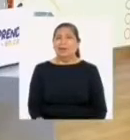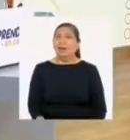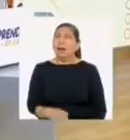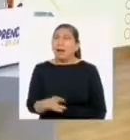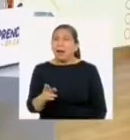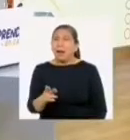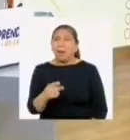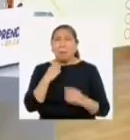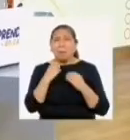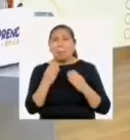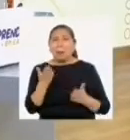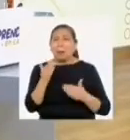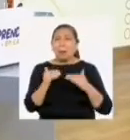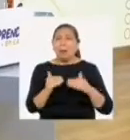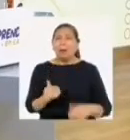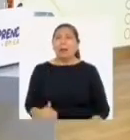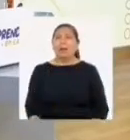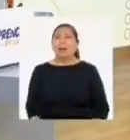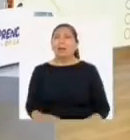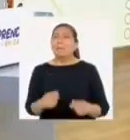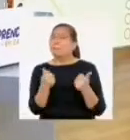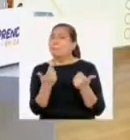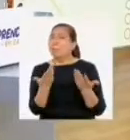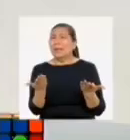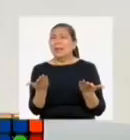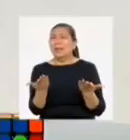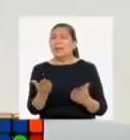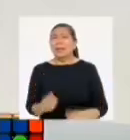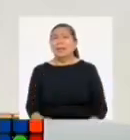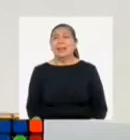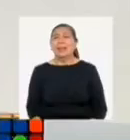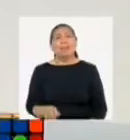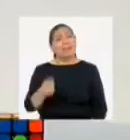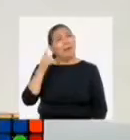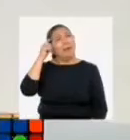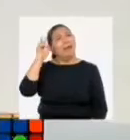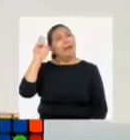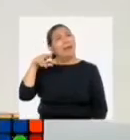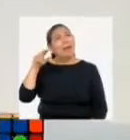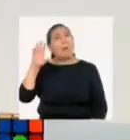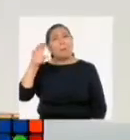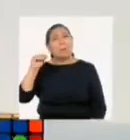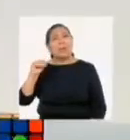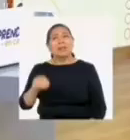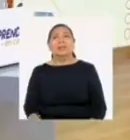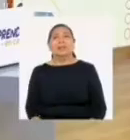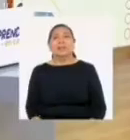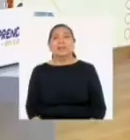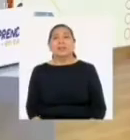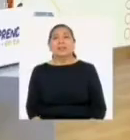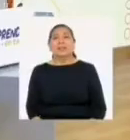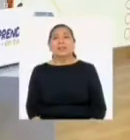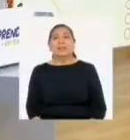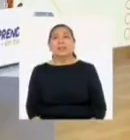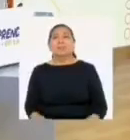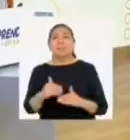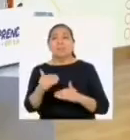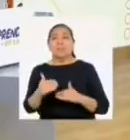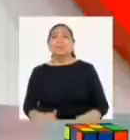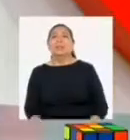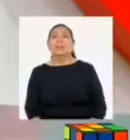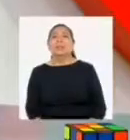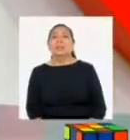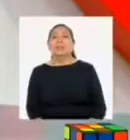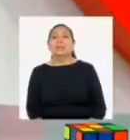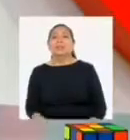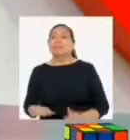¡Rebot! ¡El detector de desigualdad está activado! ¡Oh no! Tienes razón, lo apagaré. Lo encenderemos mejor